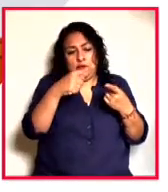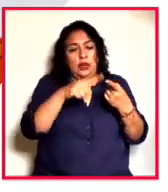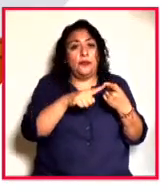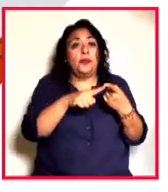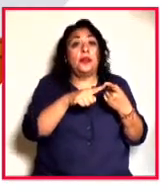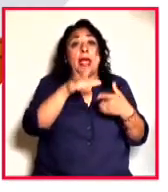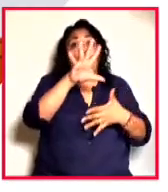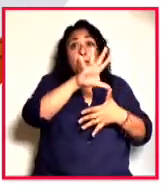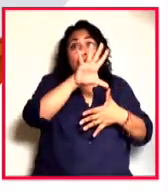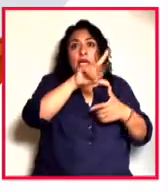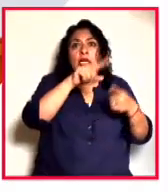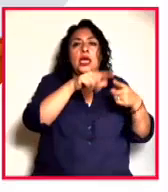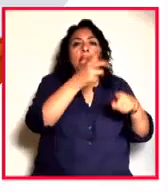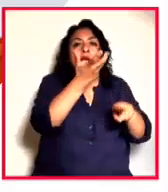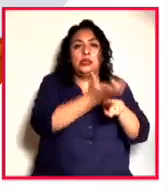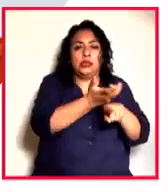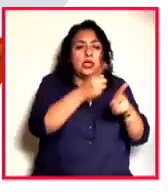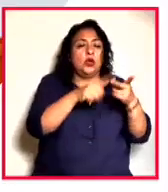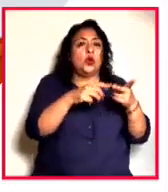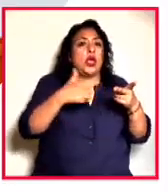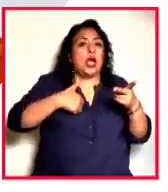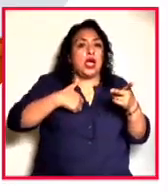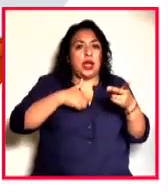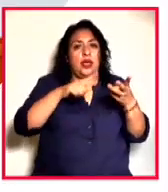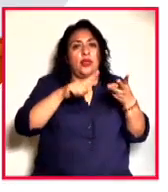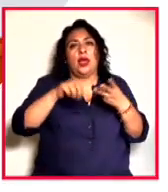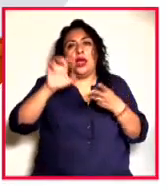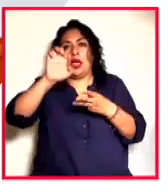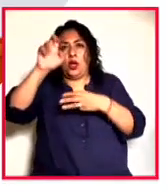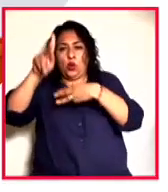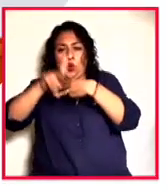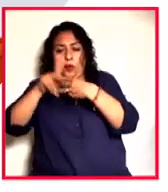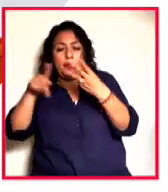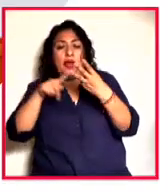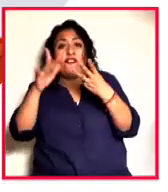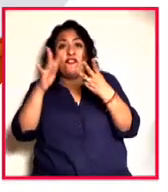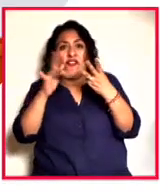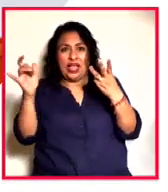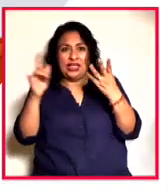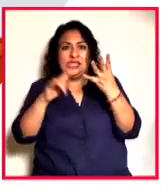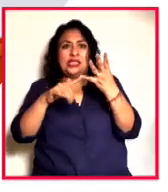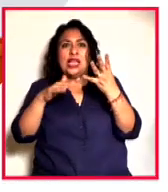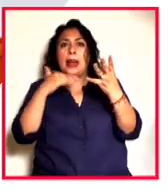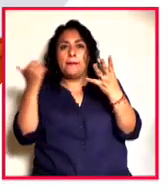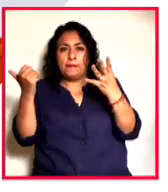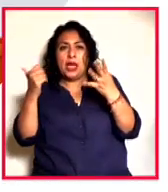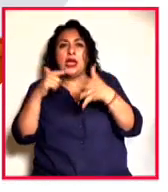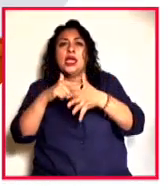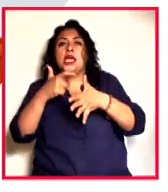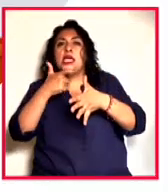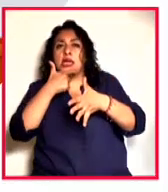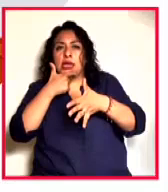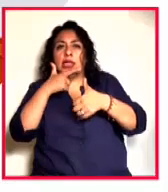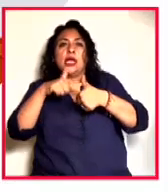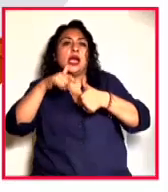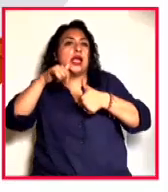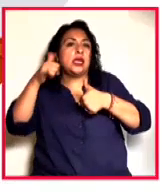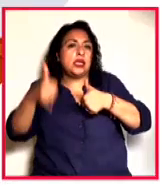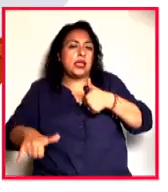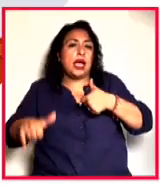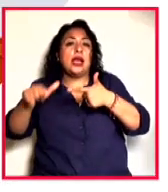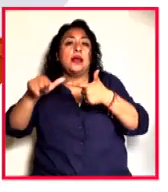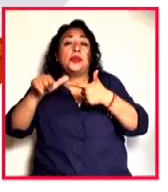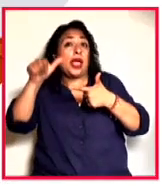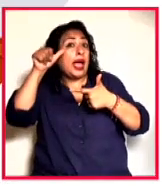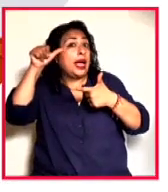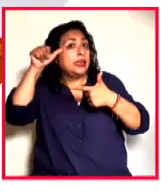de América Estados Unidos Canadá del lado europeo tenemos a Francia Alemania el Reino Unido a Italia y por Asia tenemos a